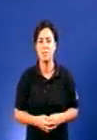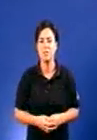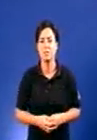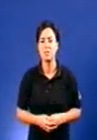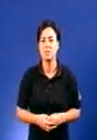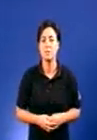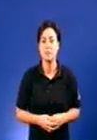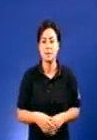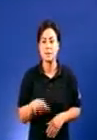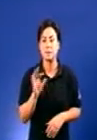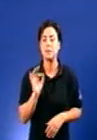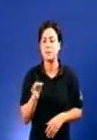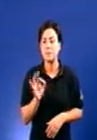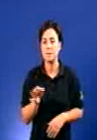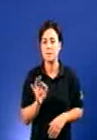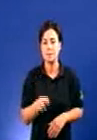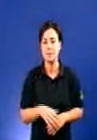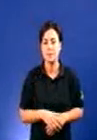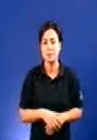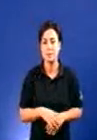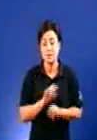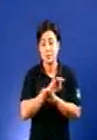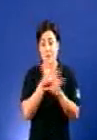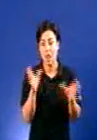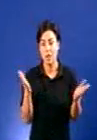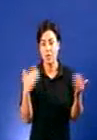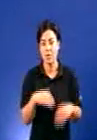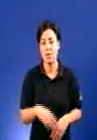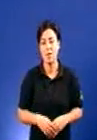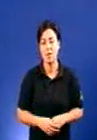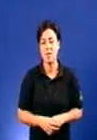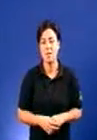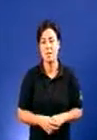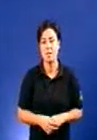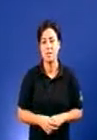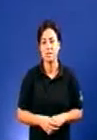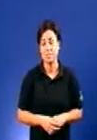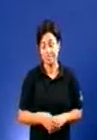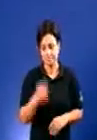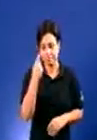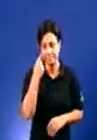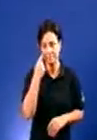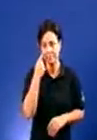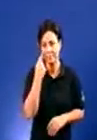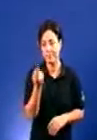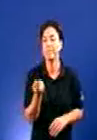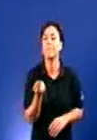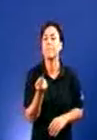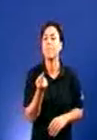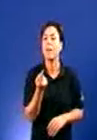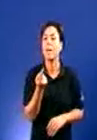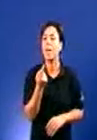si, señor, si, señor, non me quedou moi claro. Mire, acaba de decir unha cuestión que define perfectamente